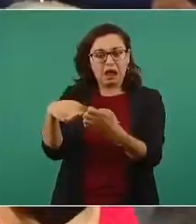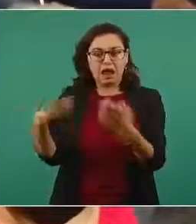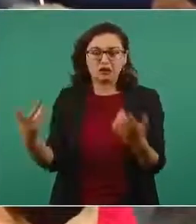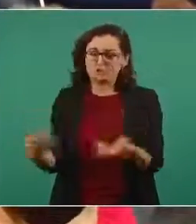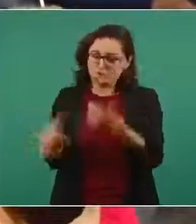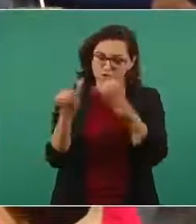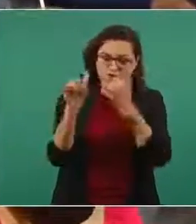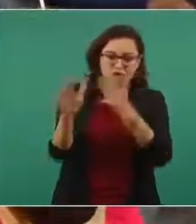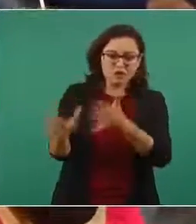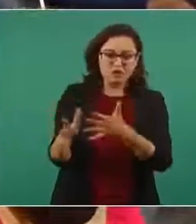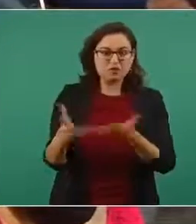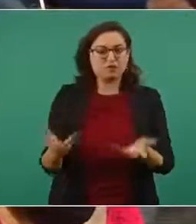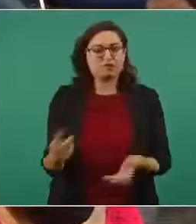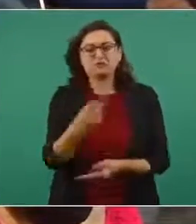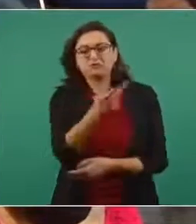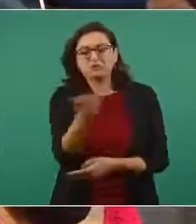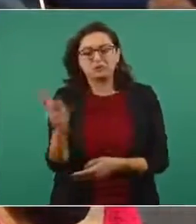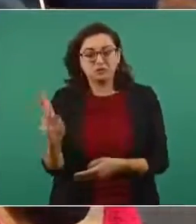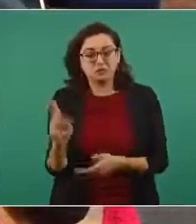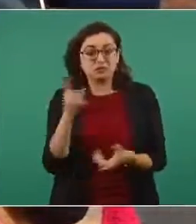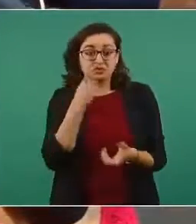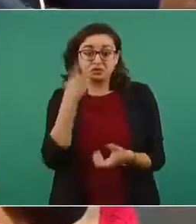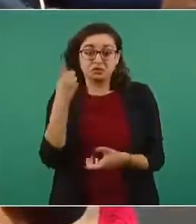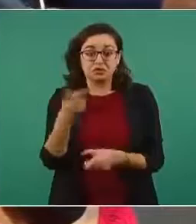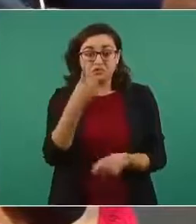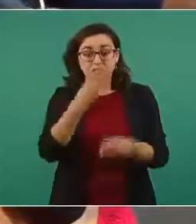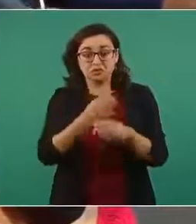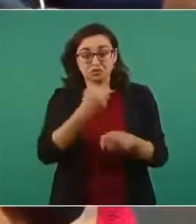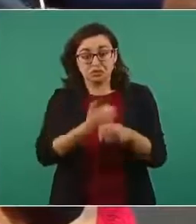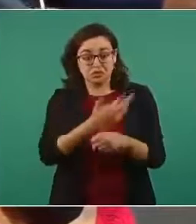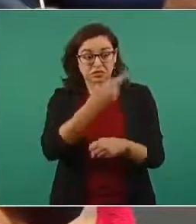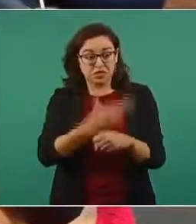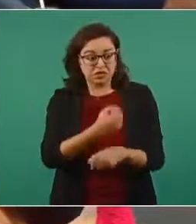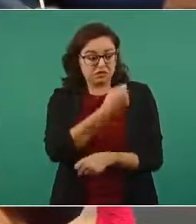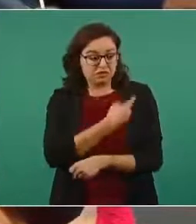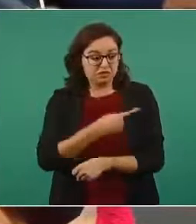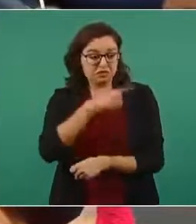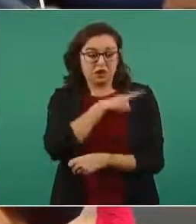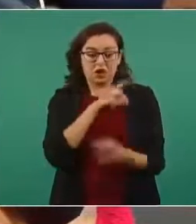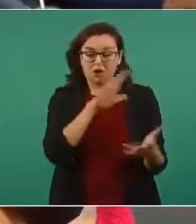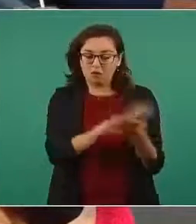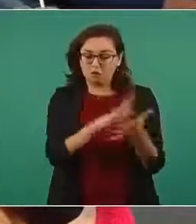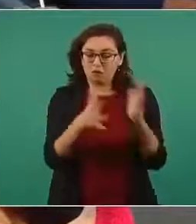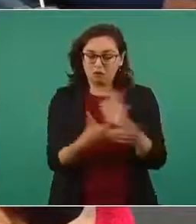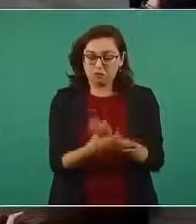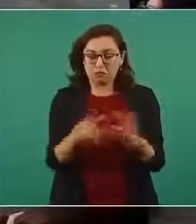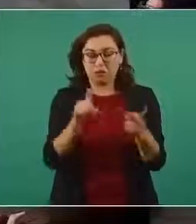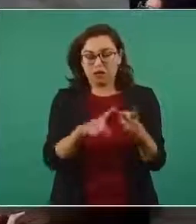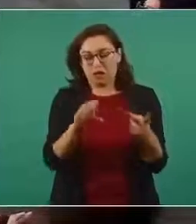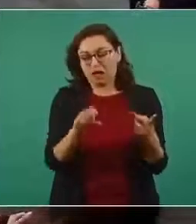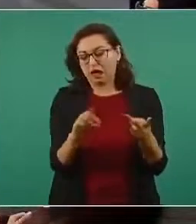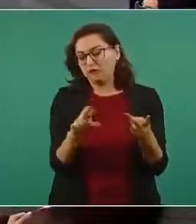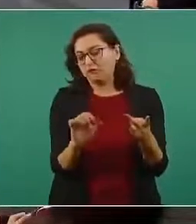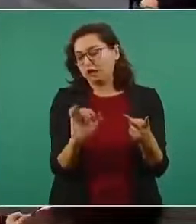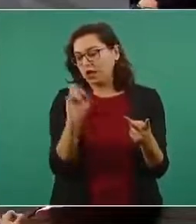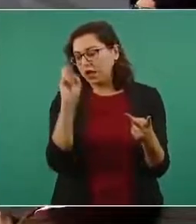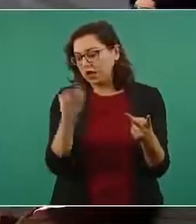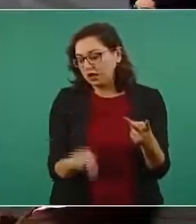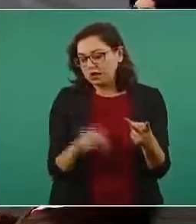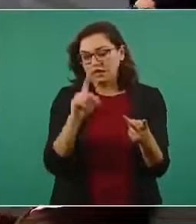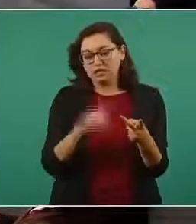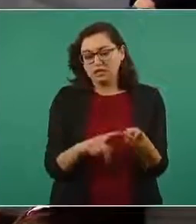ellos hablan que está inmiscuido el subsecretario de salud Luis Becerra Hurtado Efraín González